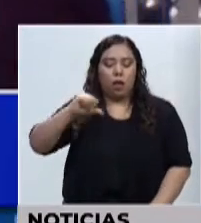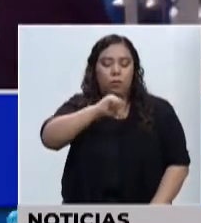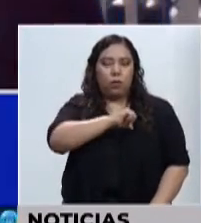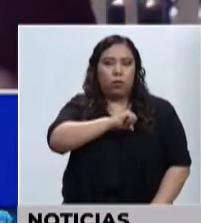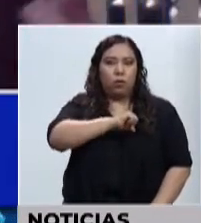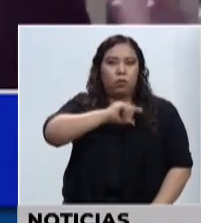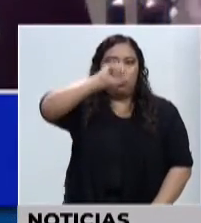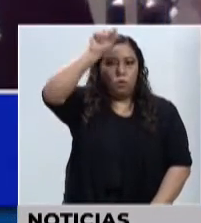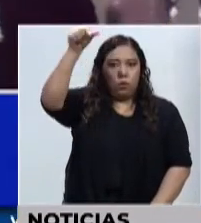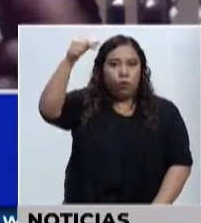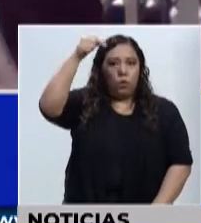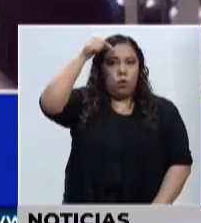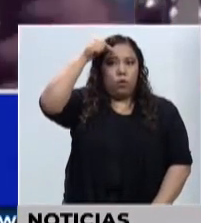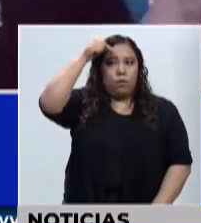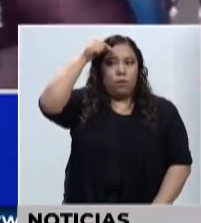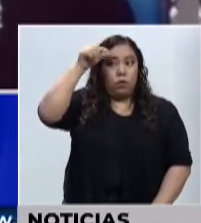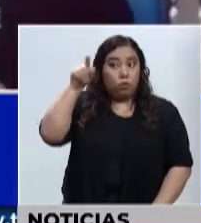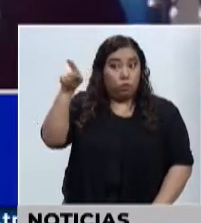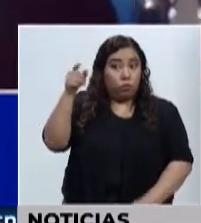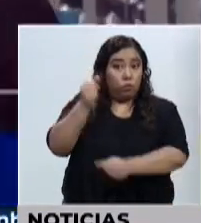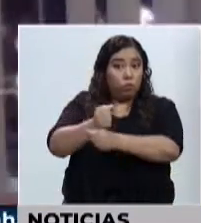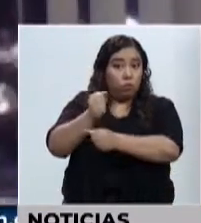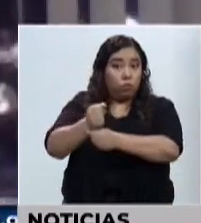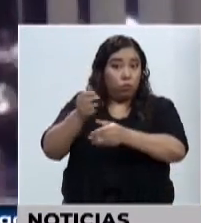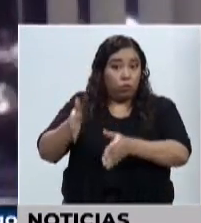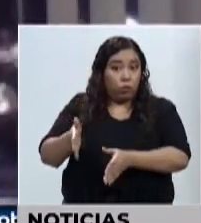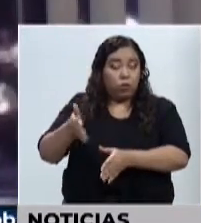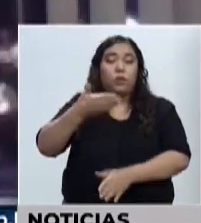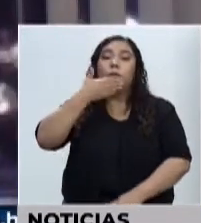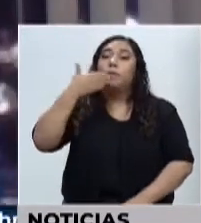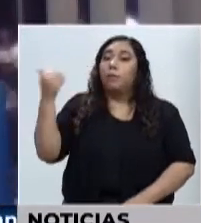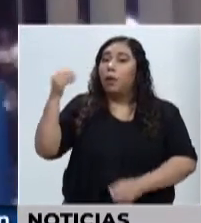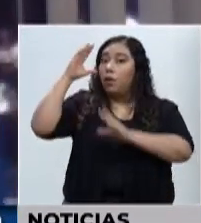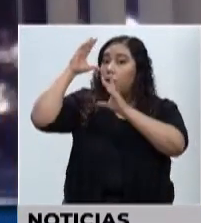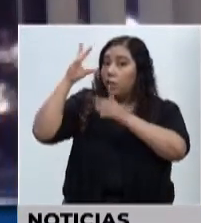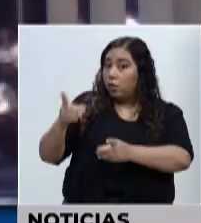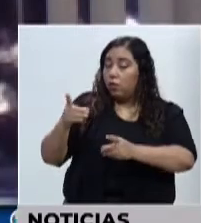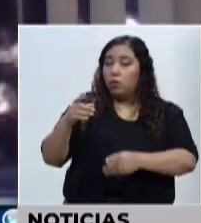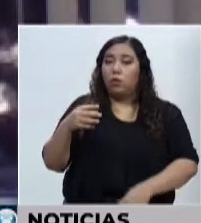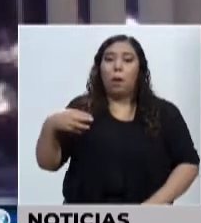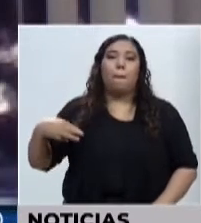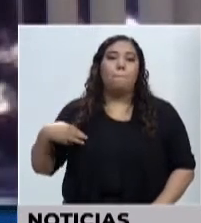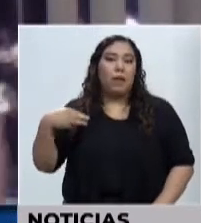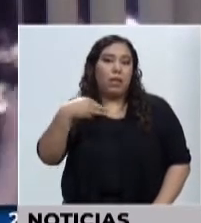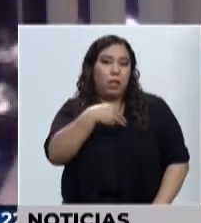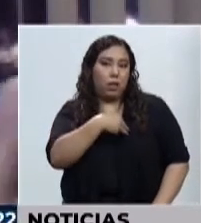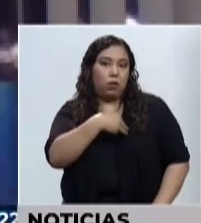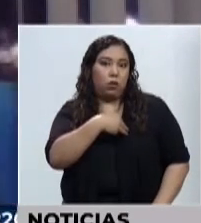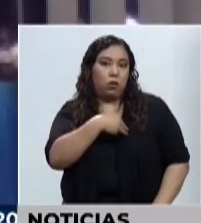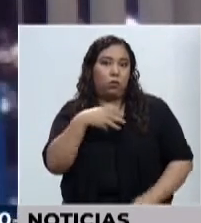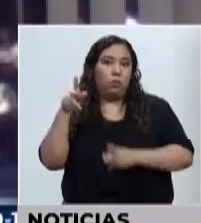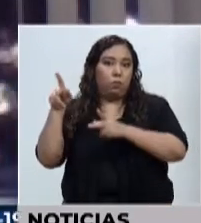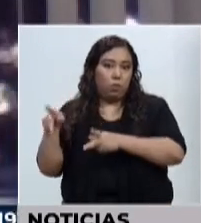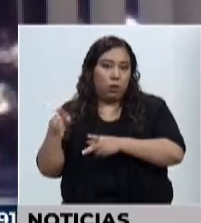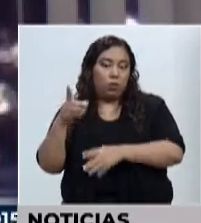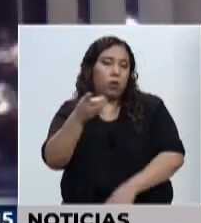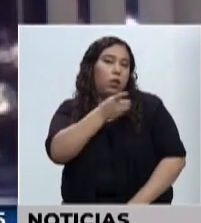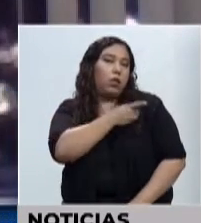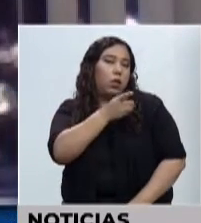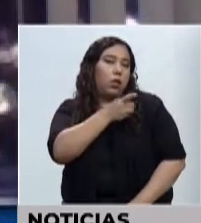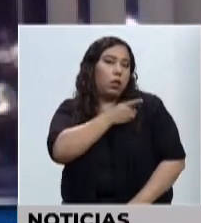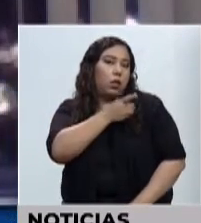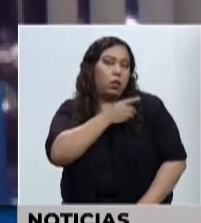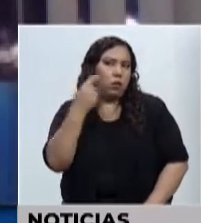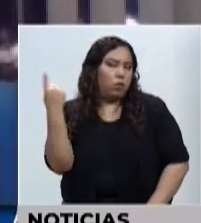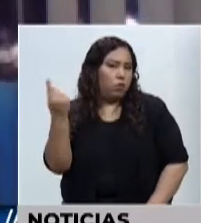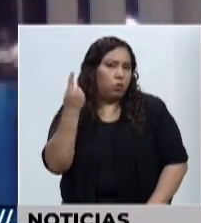Sin embargo, esto no significa que estamos solo a nivel de ministros y directores, sino que nosotros trabajamos con todos los mandos